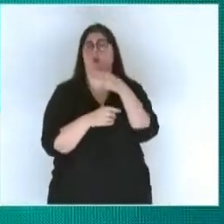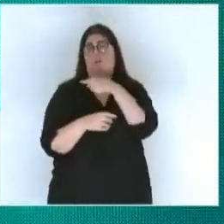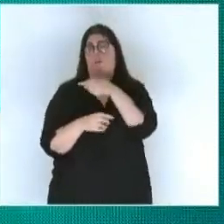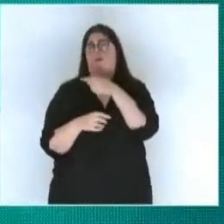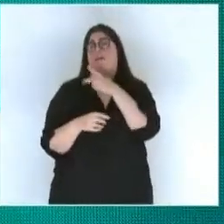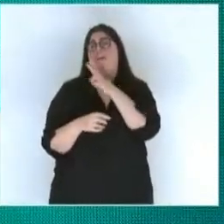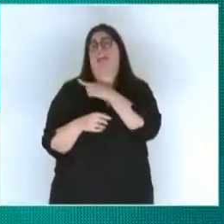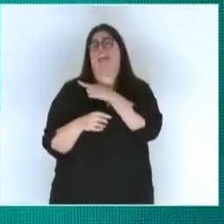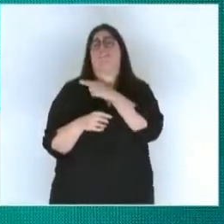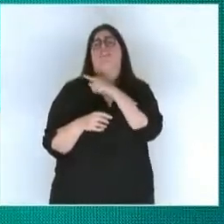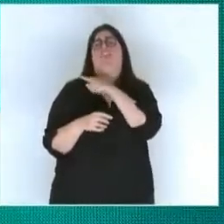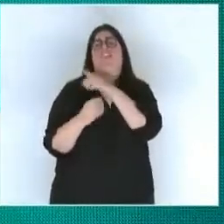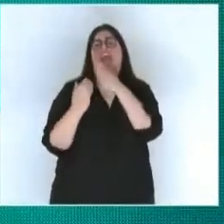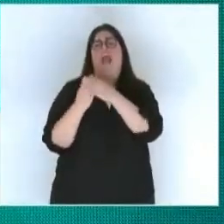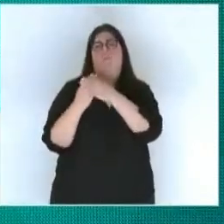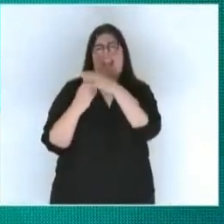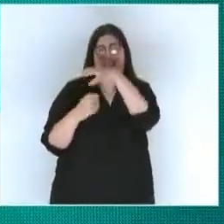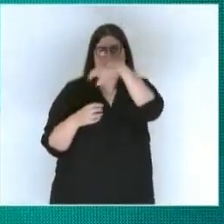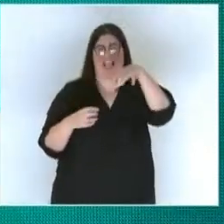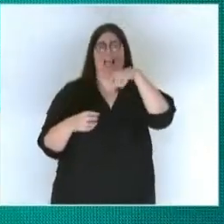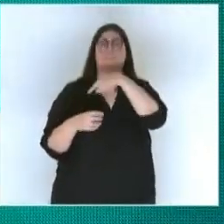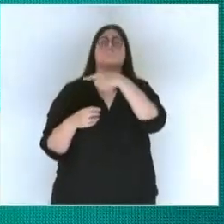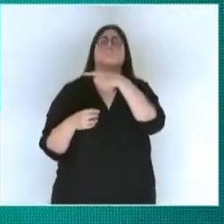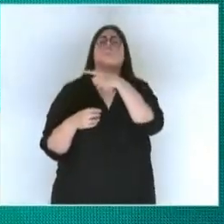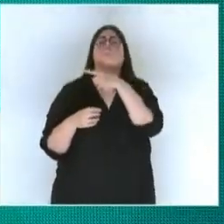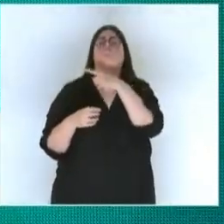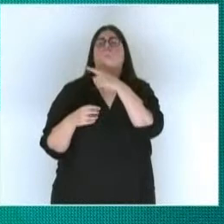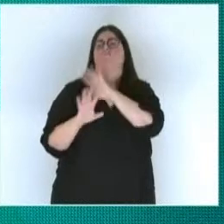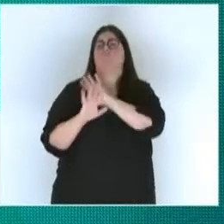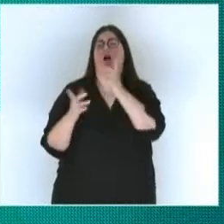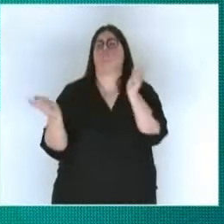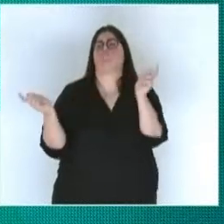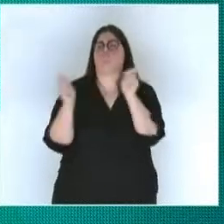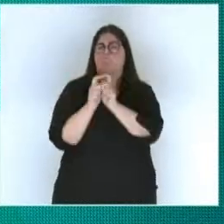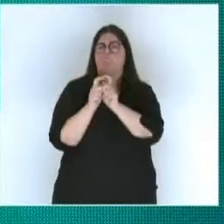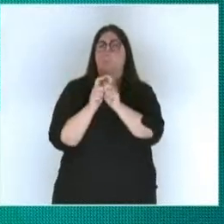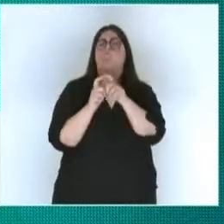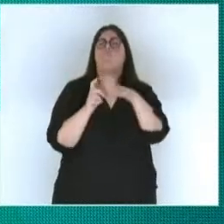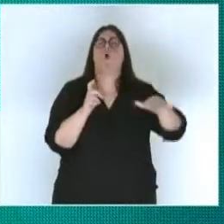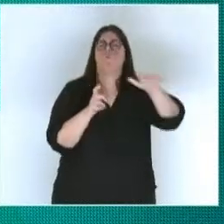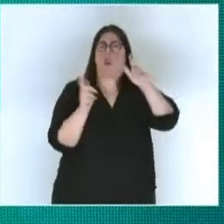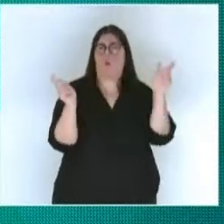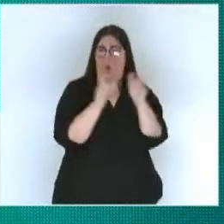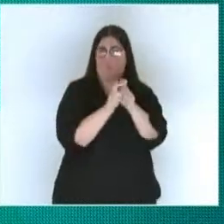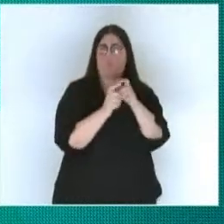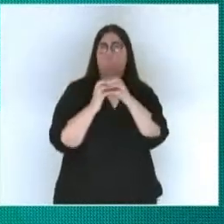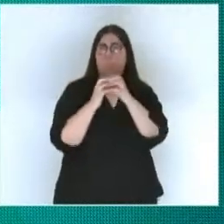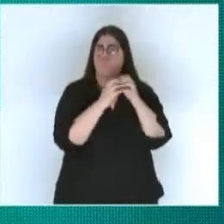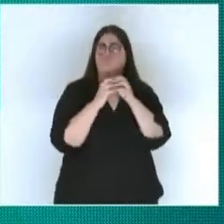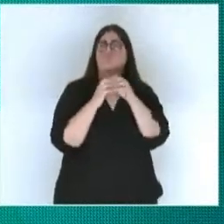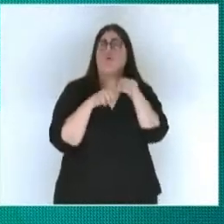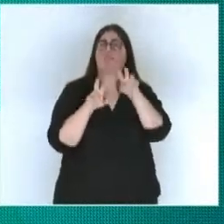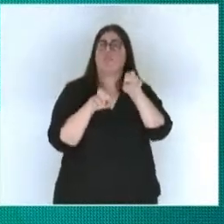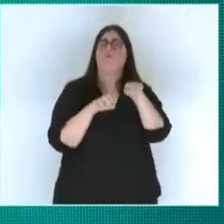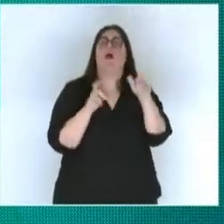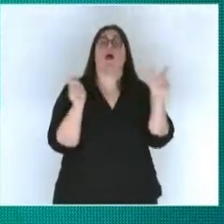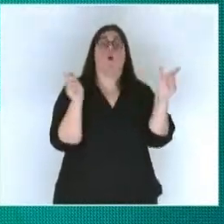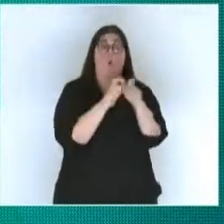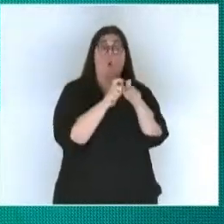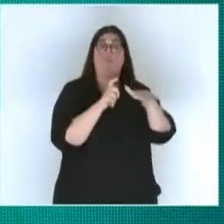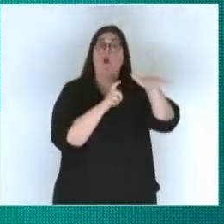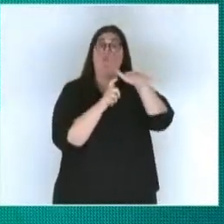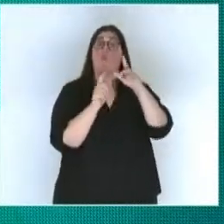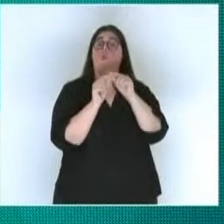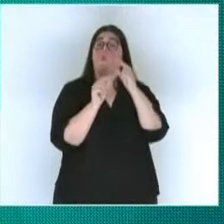jefe de gabinete. Inmediatamente realizamos una reunión de Junta Comunal para tratar el tema y por gran mayoría la Junta Comunal